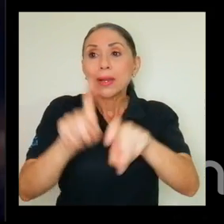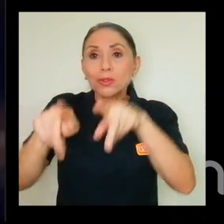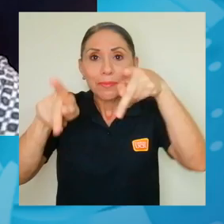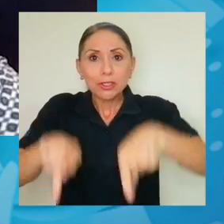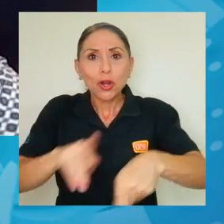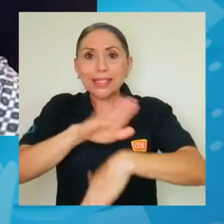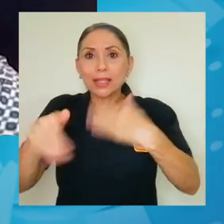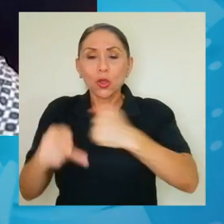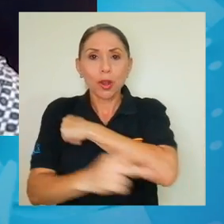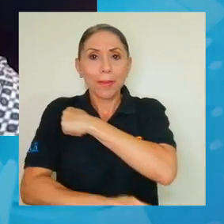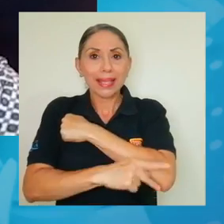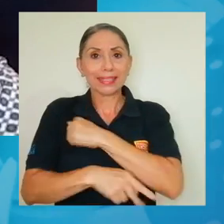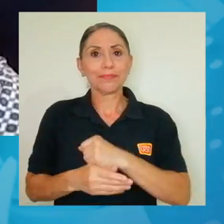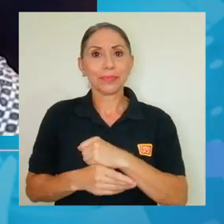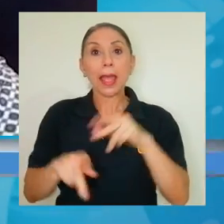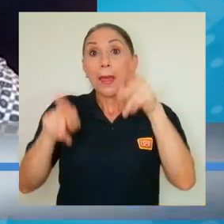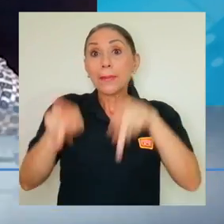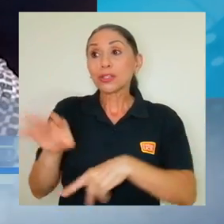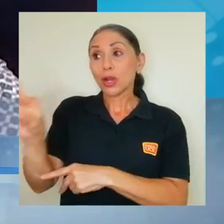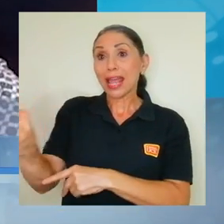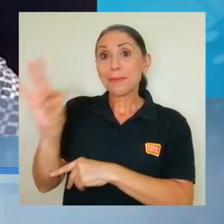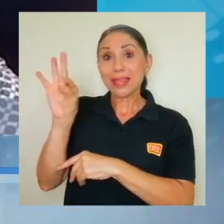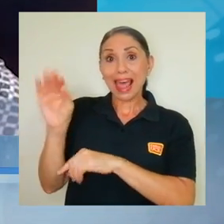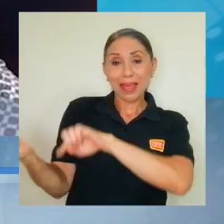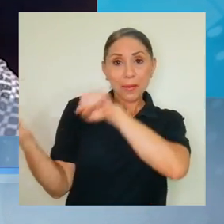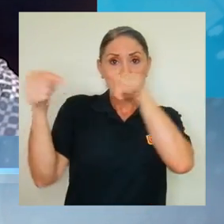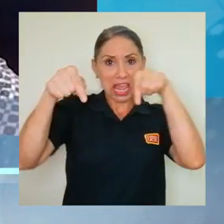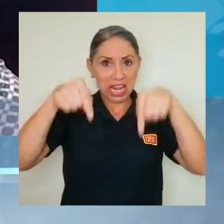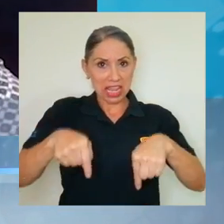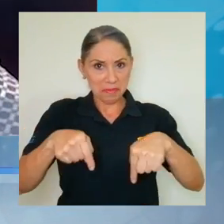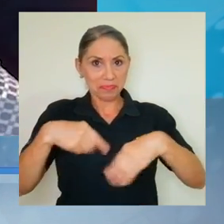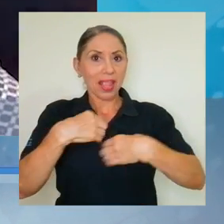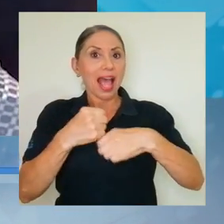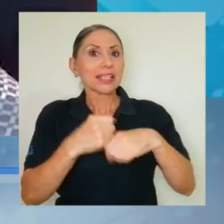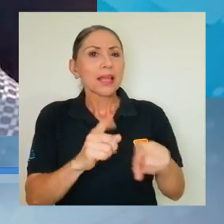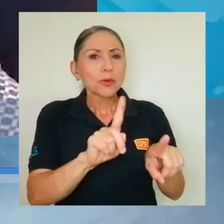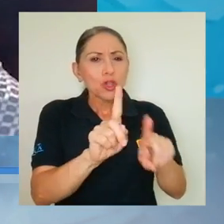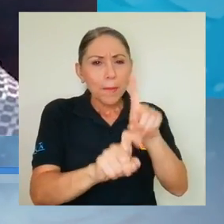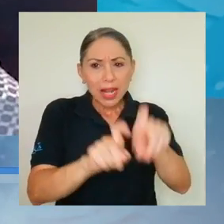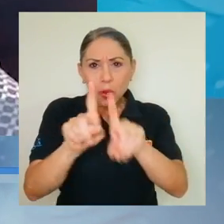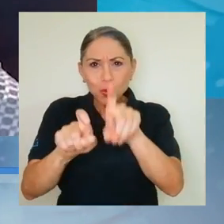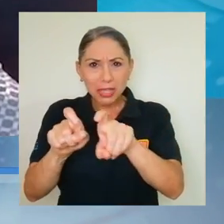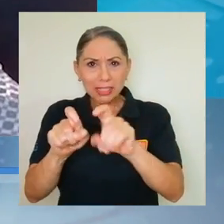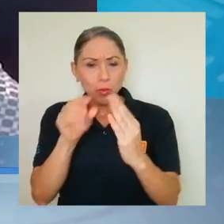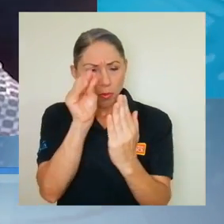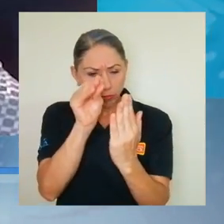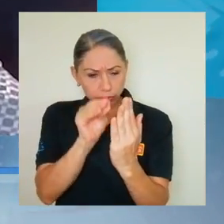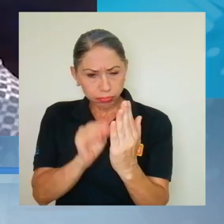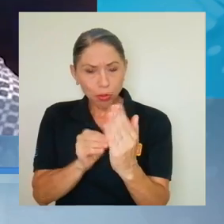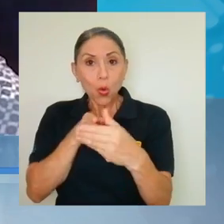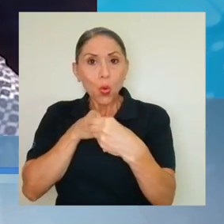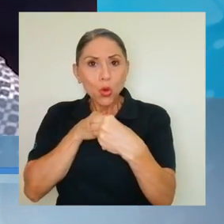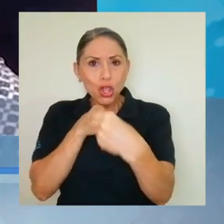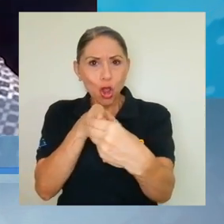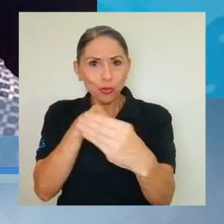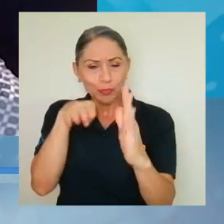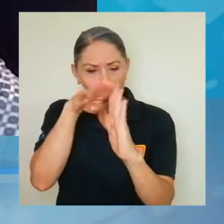personas de todo el país. El invitado viene, elaboramos una serie de preguntas, lo que llamamos un guión,